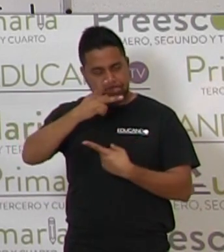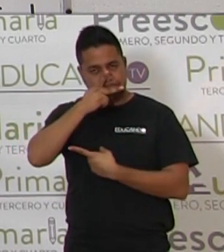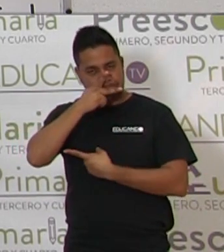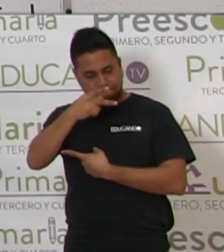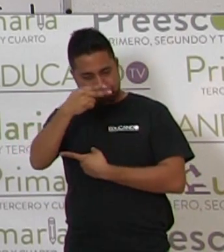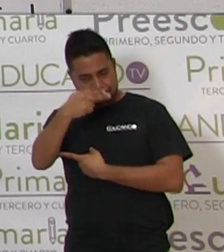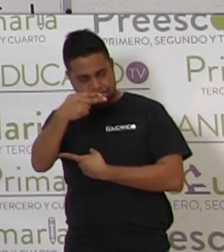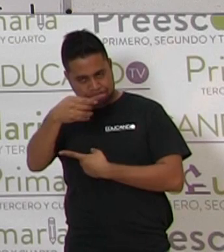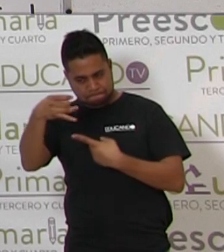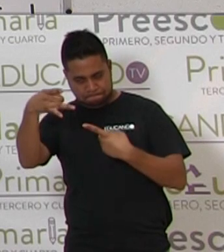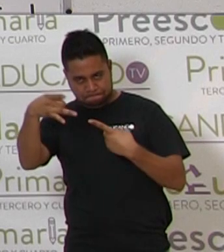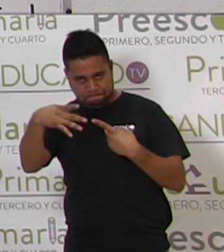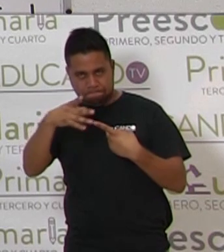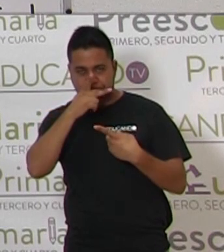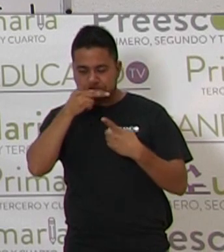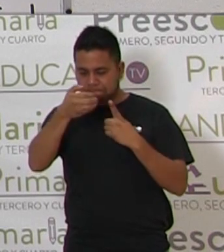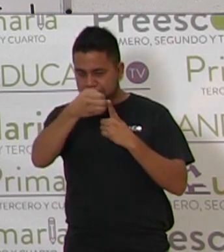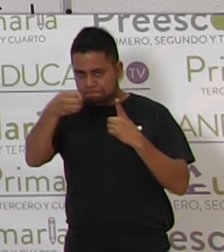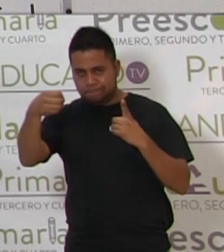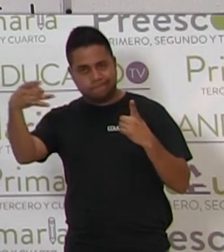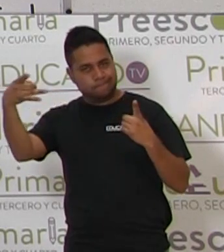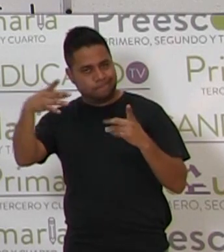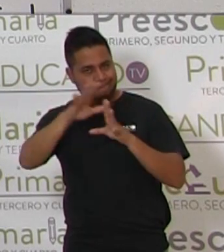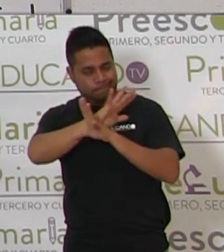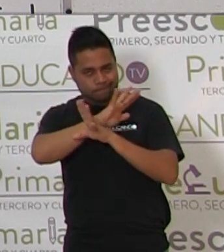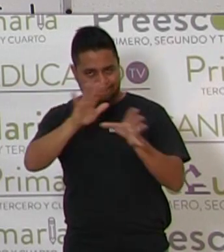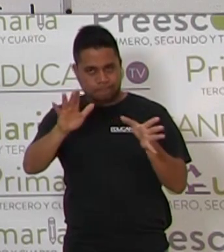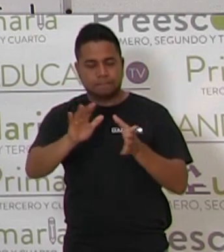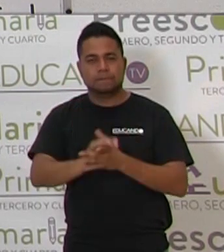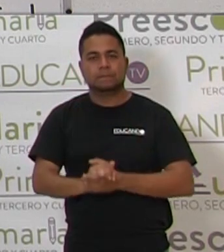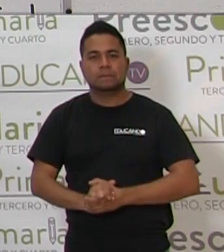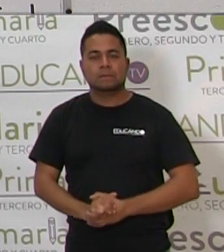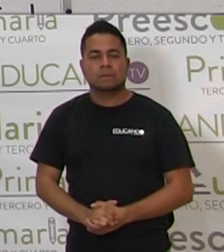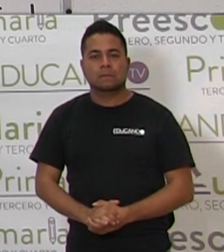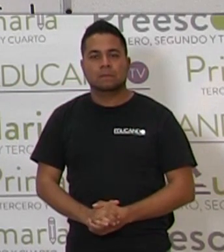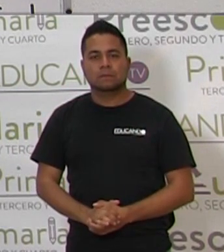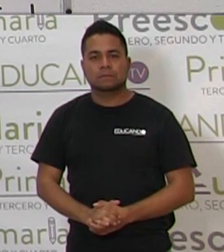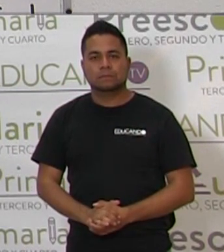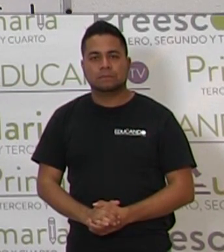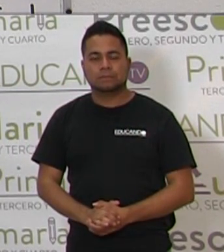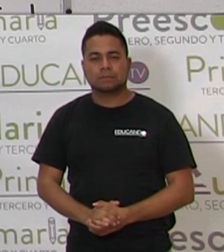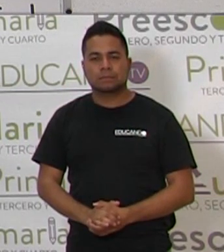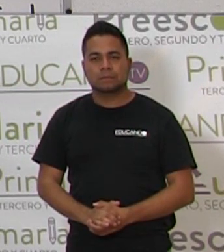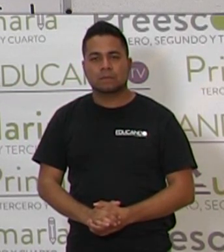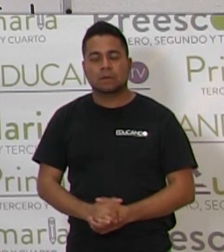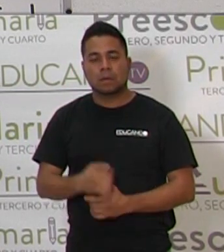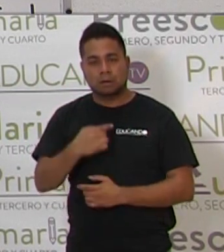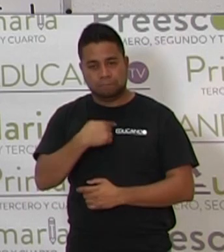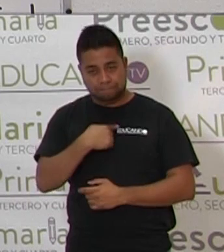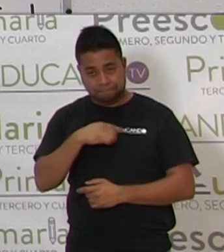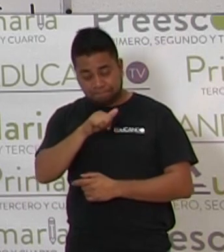palabra. Ahora, y te voy a pegar aquí